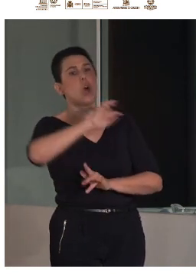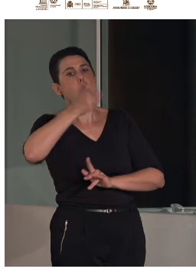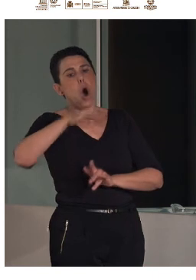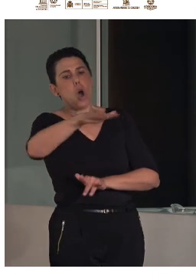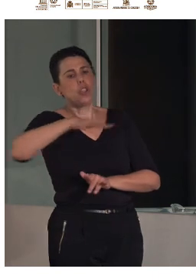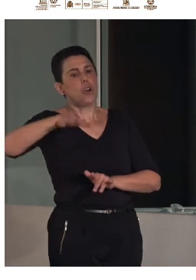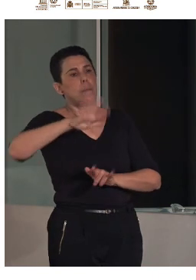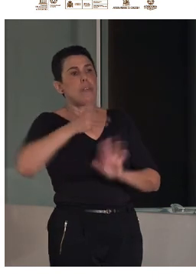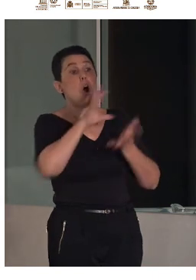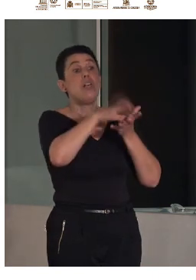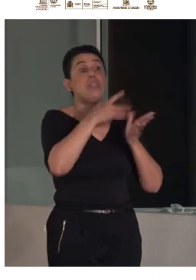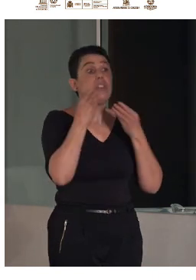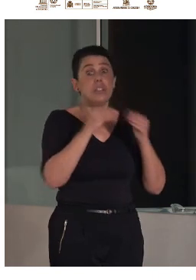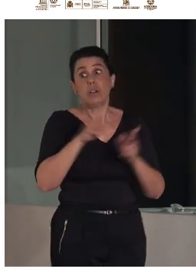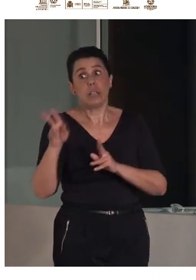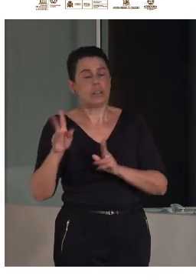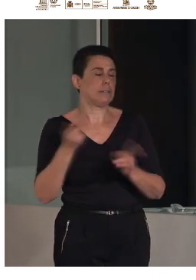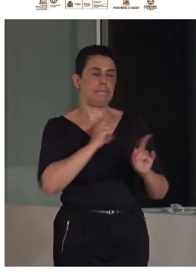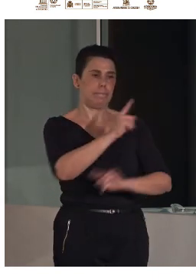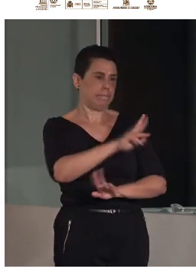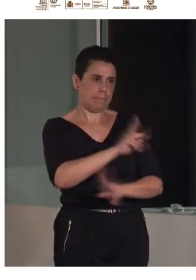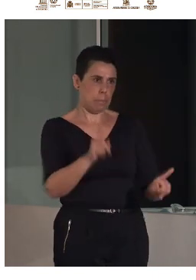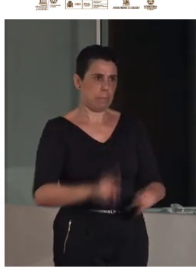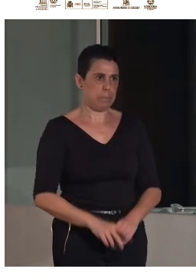históricos tampoco no ok gracias gracias